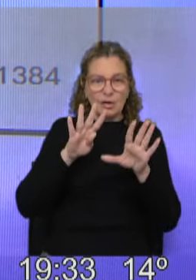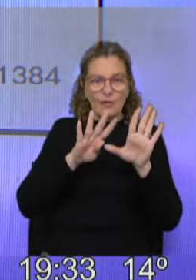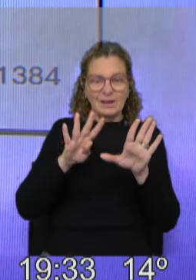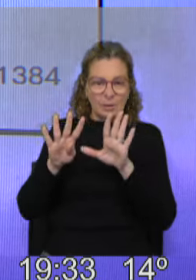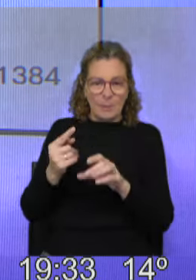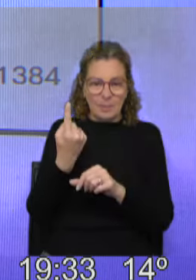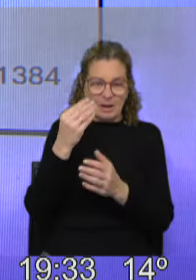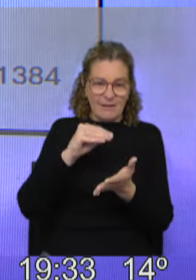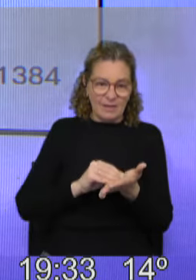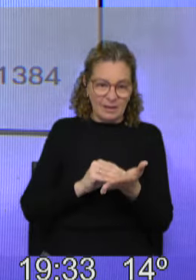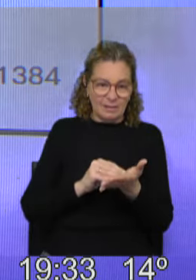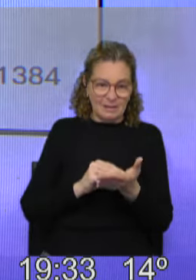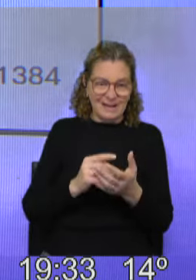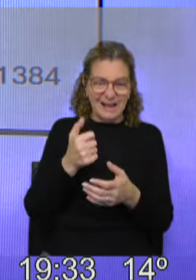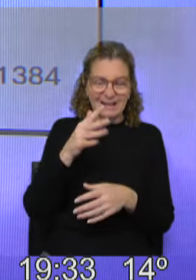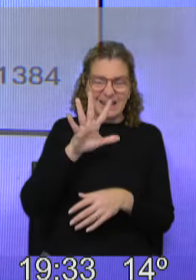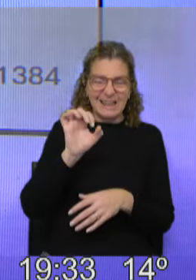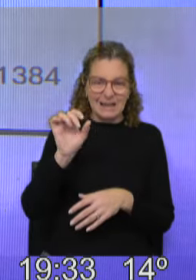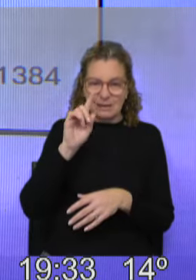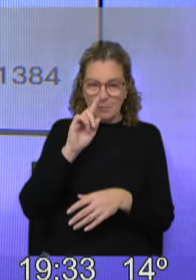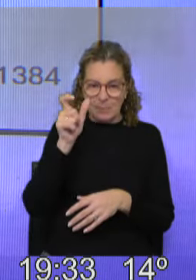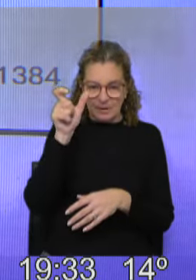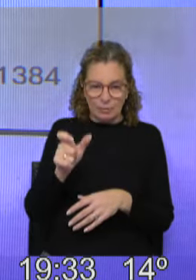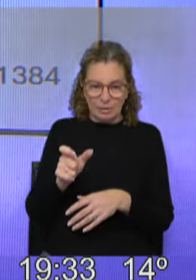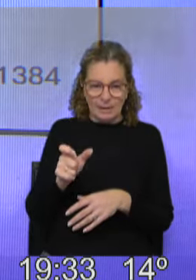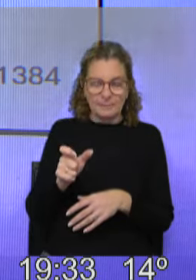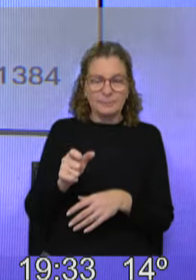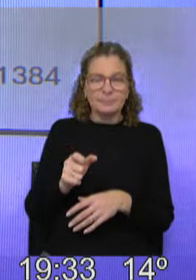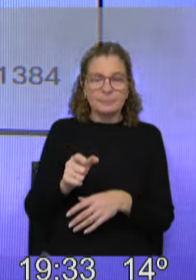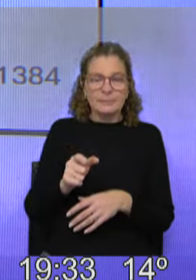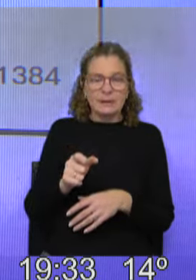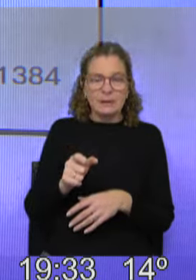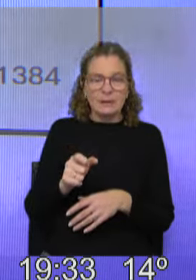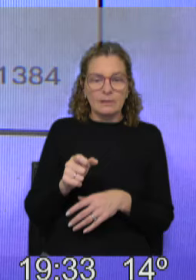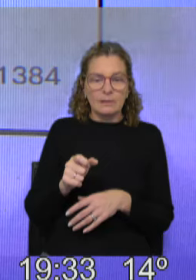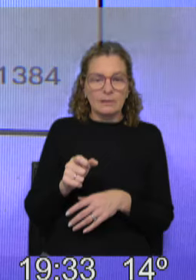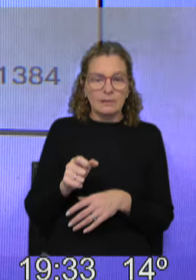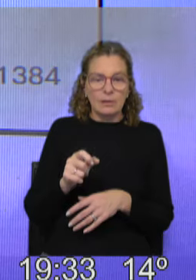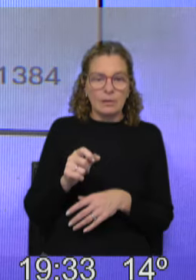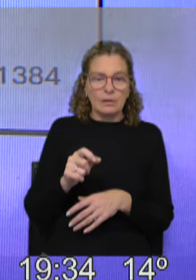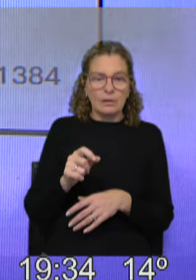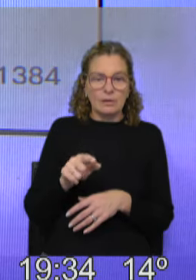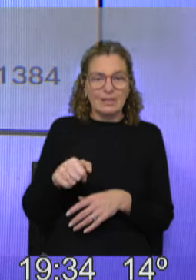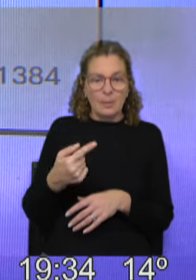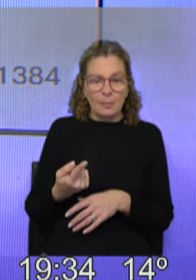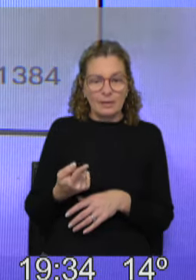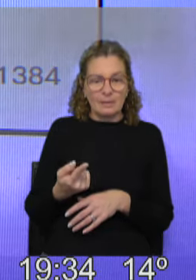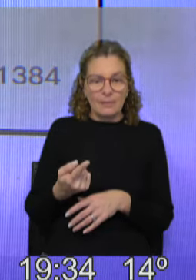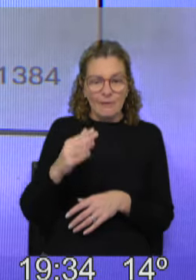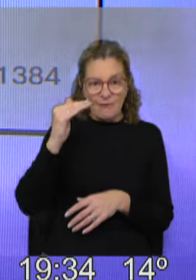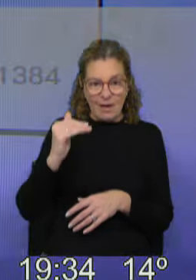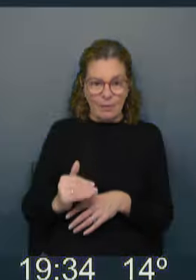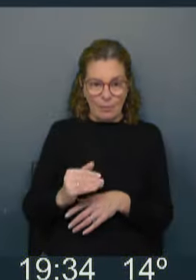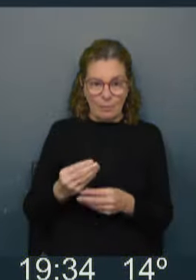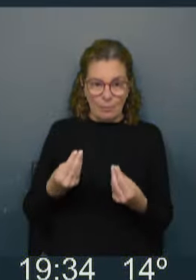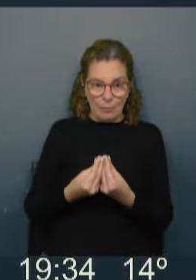instancia electoral, lo votaron casi 500 mil personas, 480 mil, en el año 99. Y después bajó,